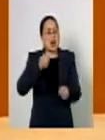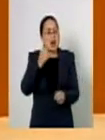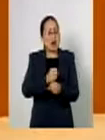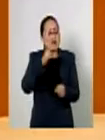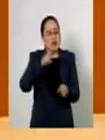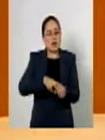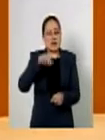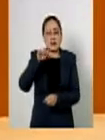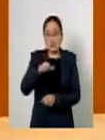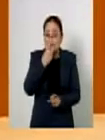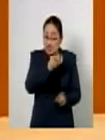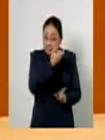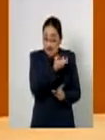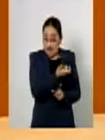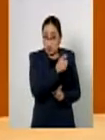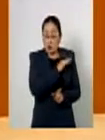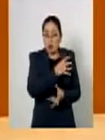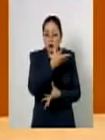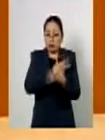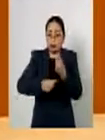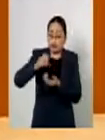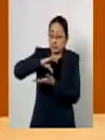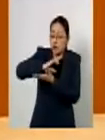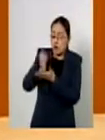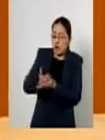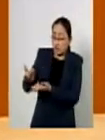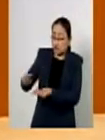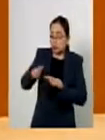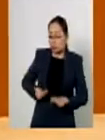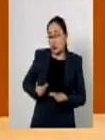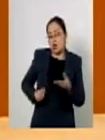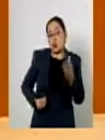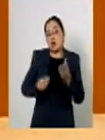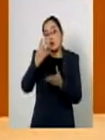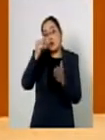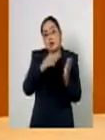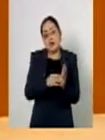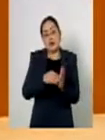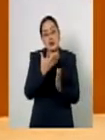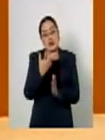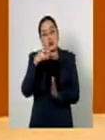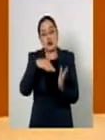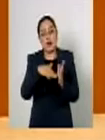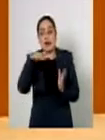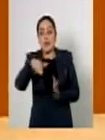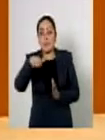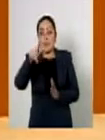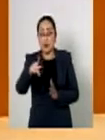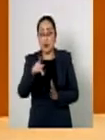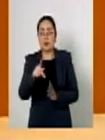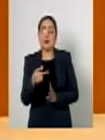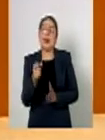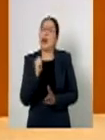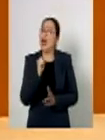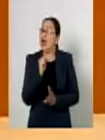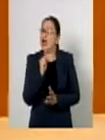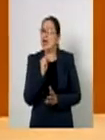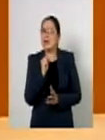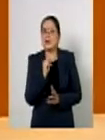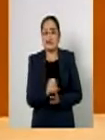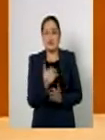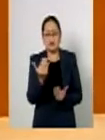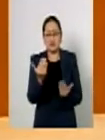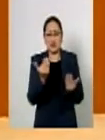se hubieran podido contratar y pagar 9 mil 500 ministerios públicos y va haciendo un